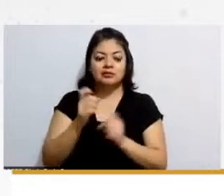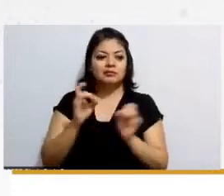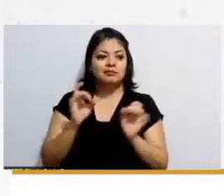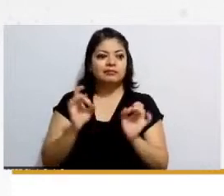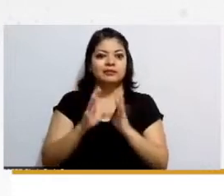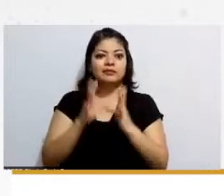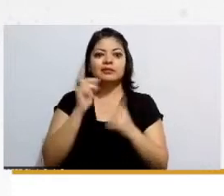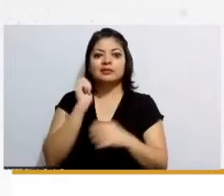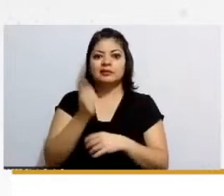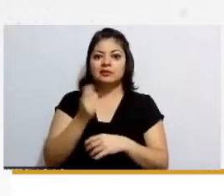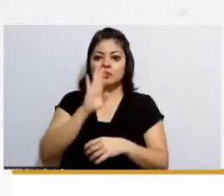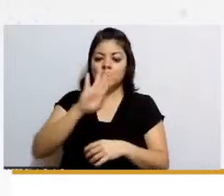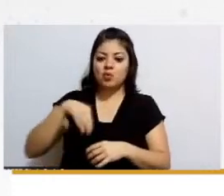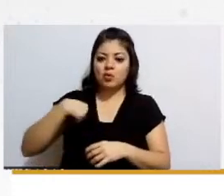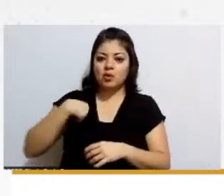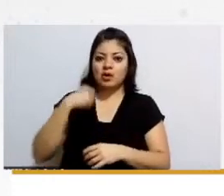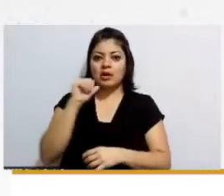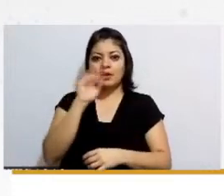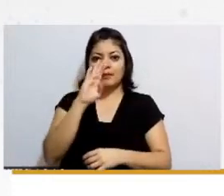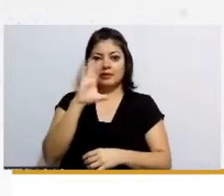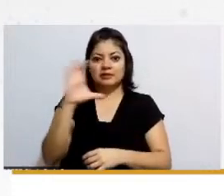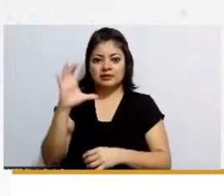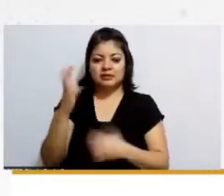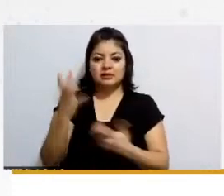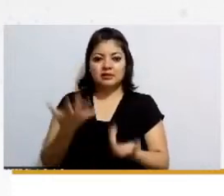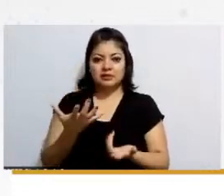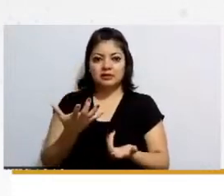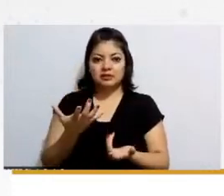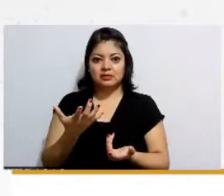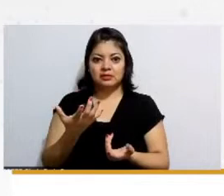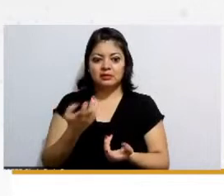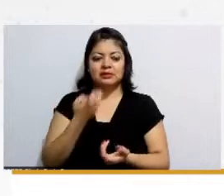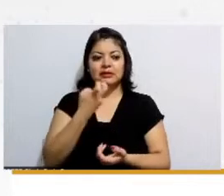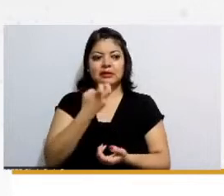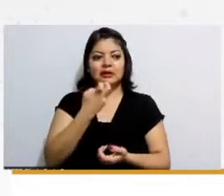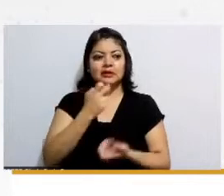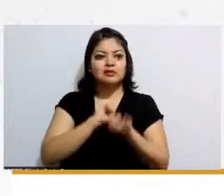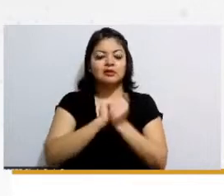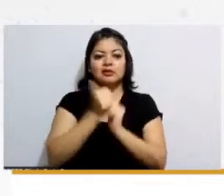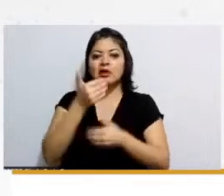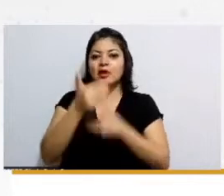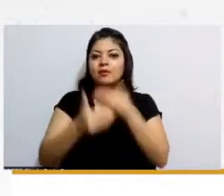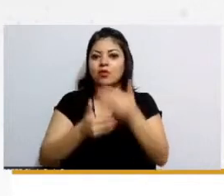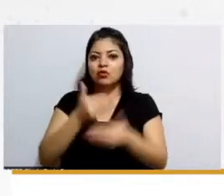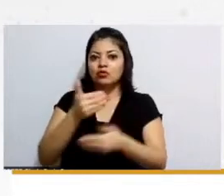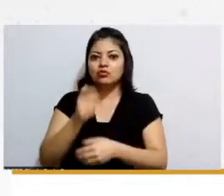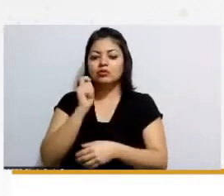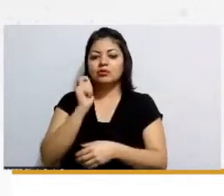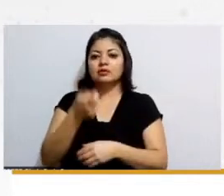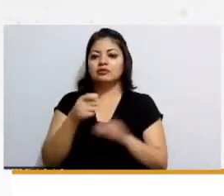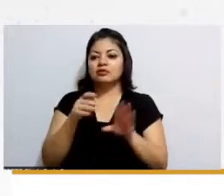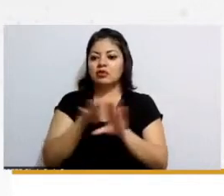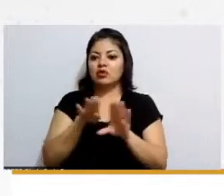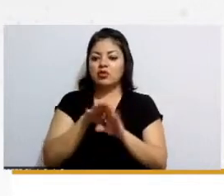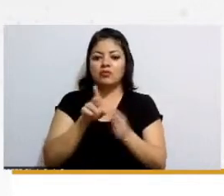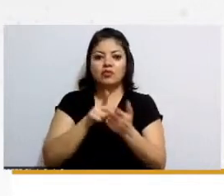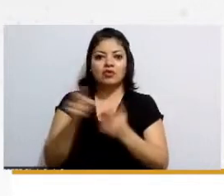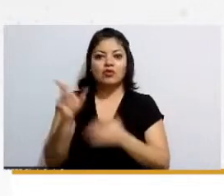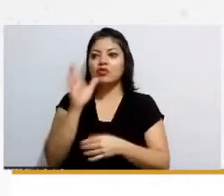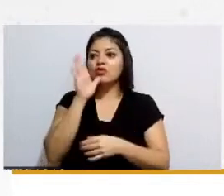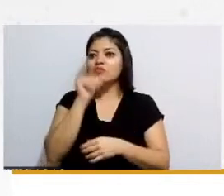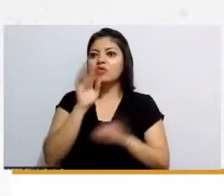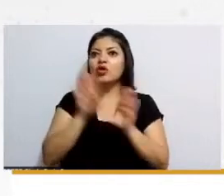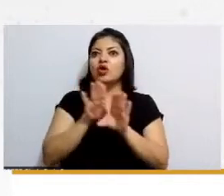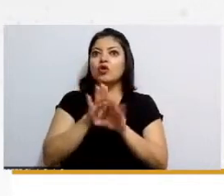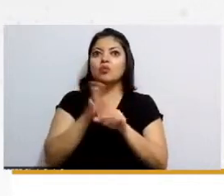la guardería ABC entonces que viene a evolucionar este derecho de no podemos permitir de que